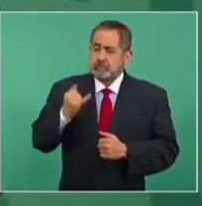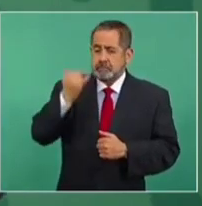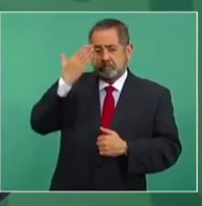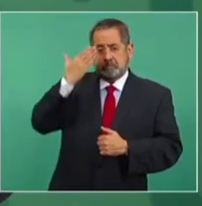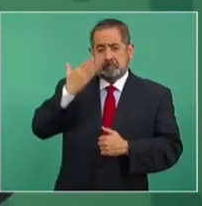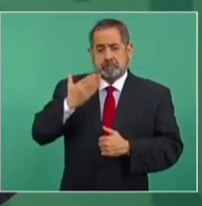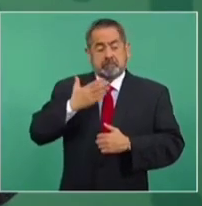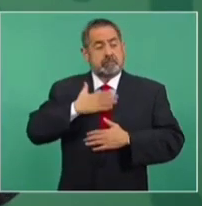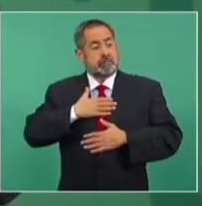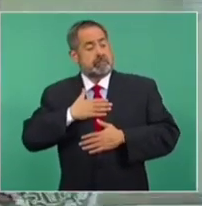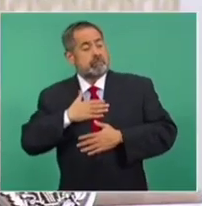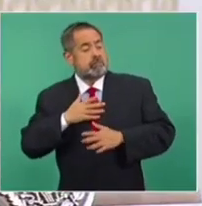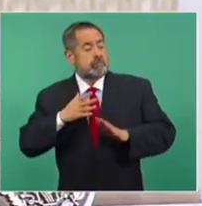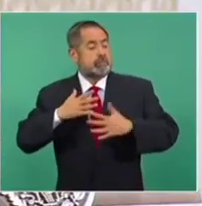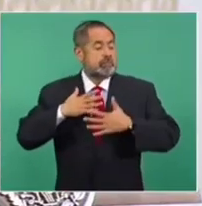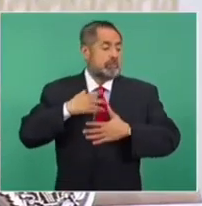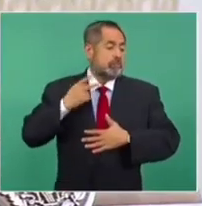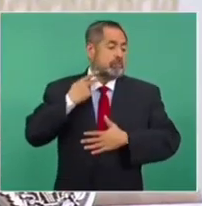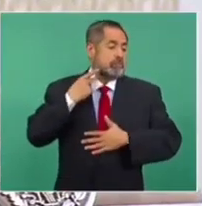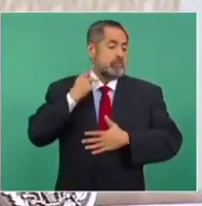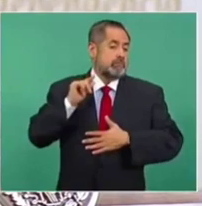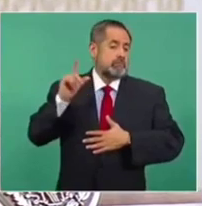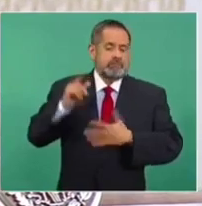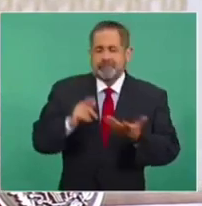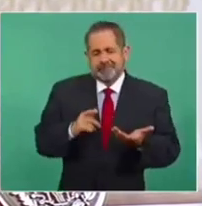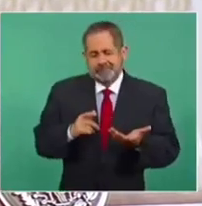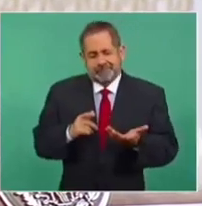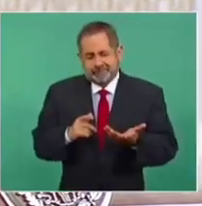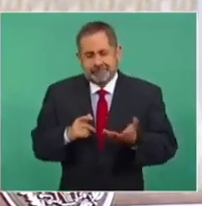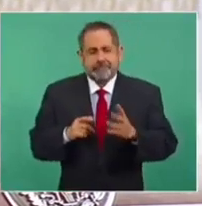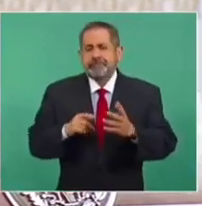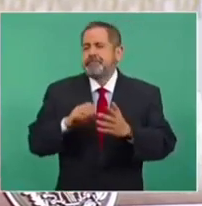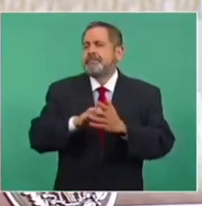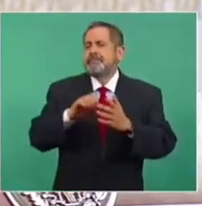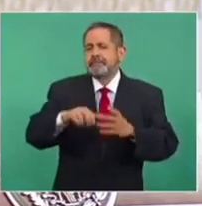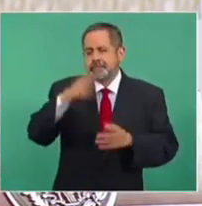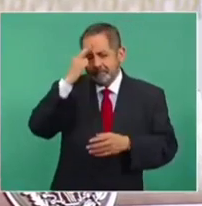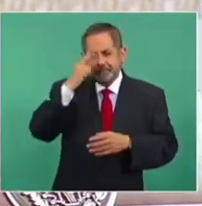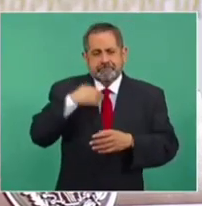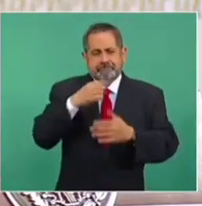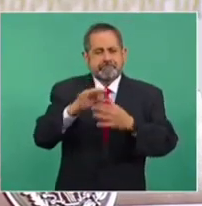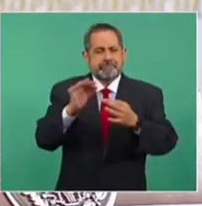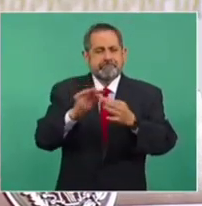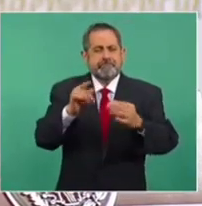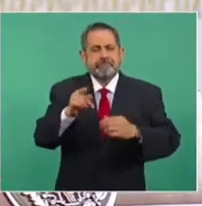También hablaba yo del